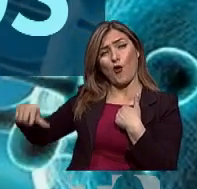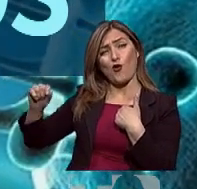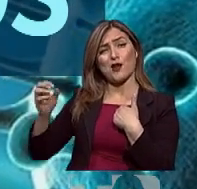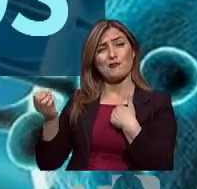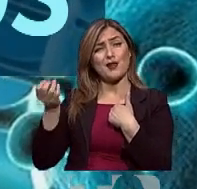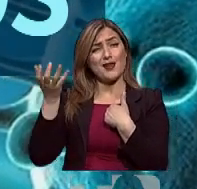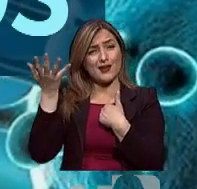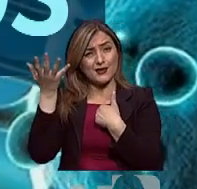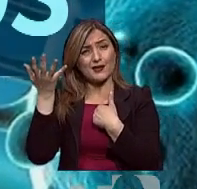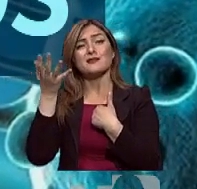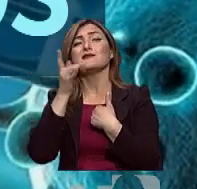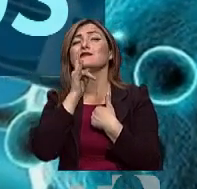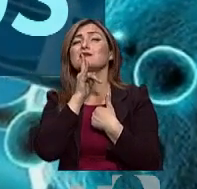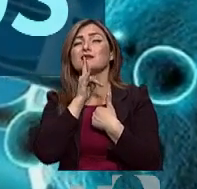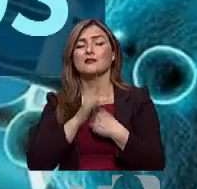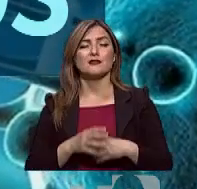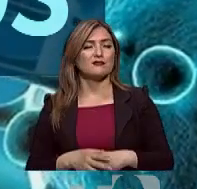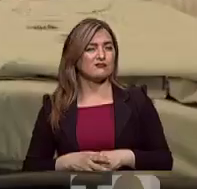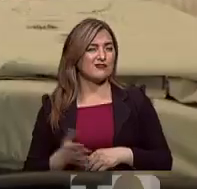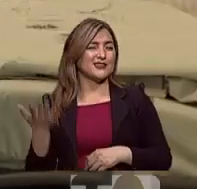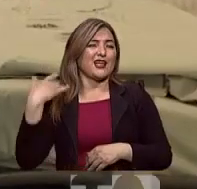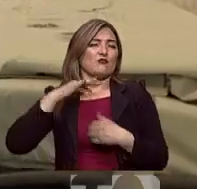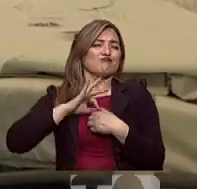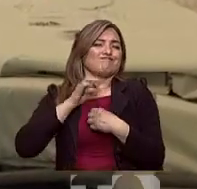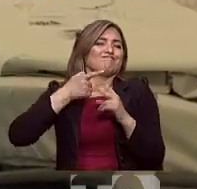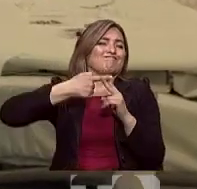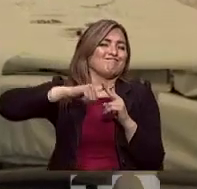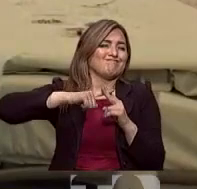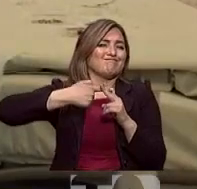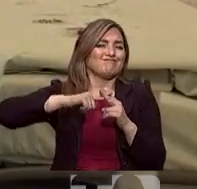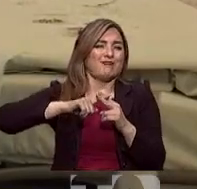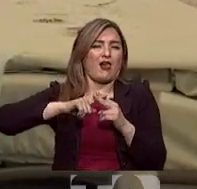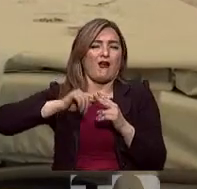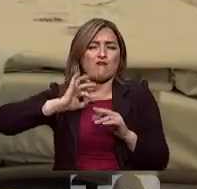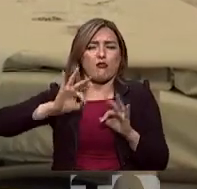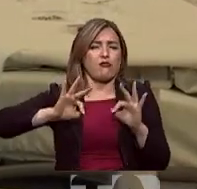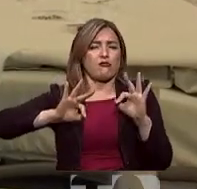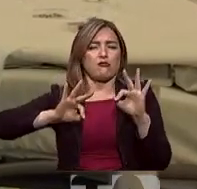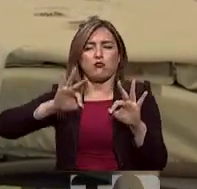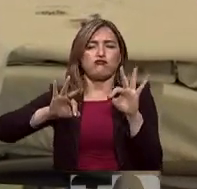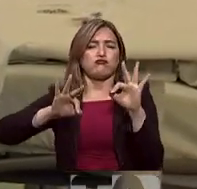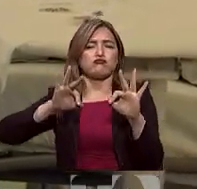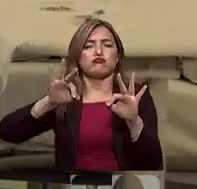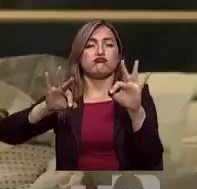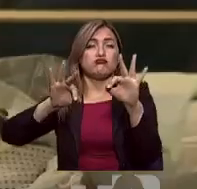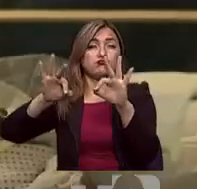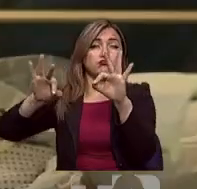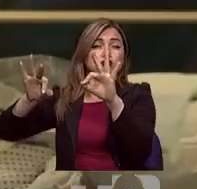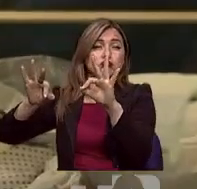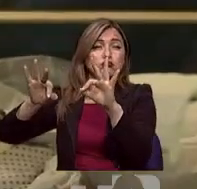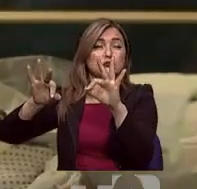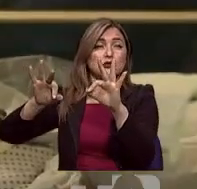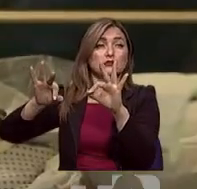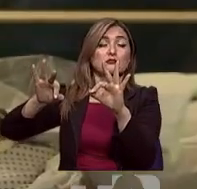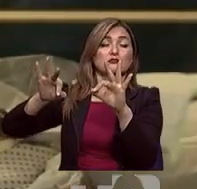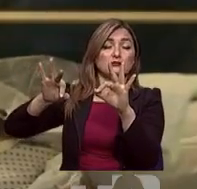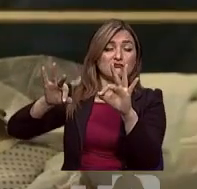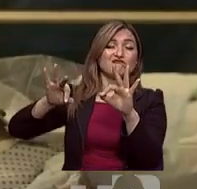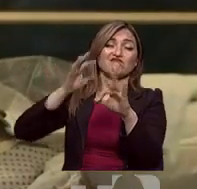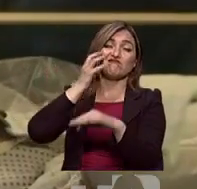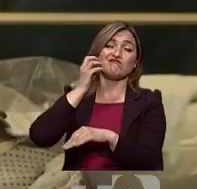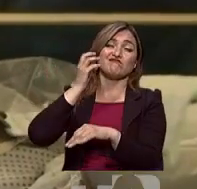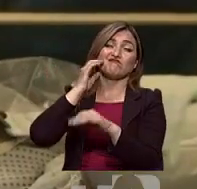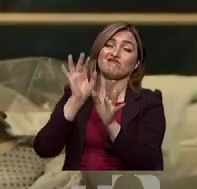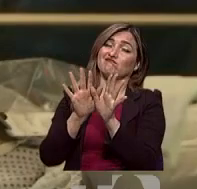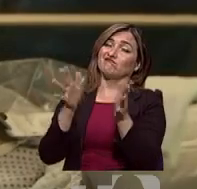inició el virus del SARS-CoV-2 causante de la COVID-19, este se ha expandido de tal manera que ha generado pues lo que nosotros hemos vivido a nivel